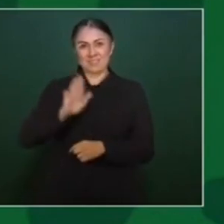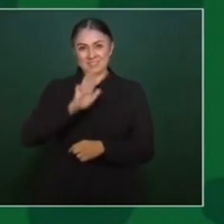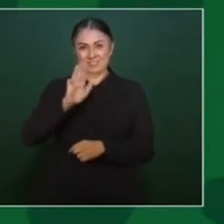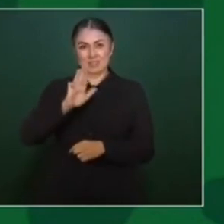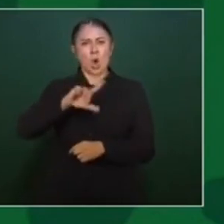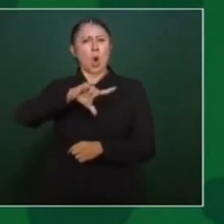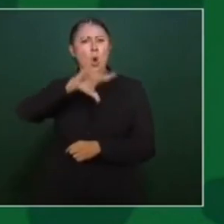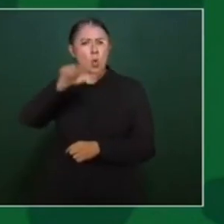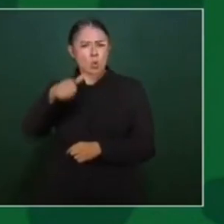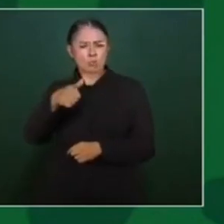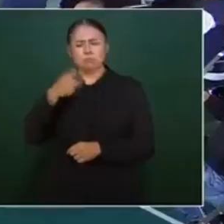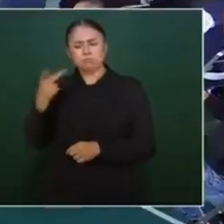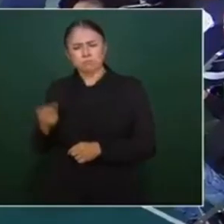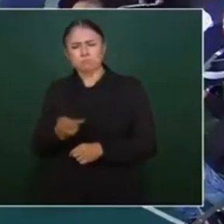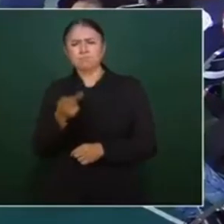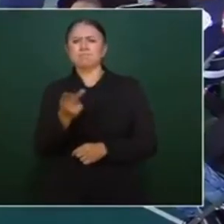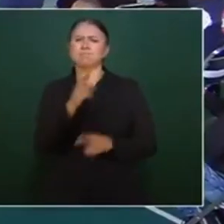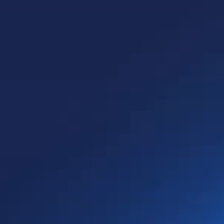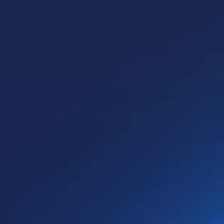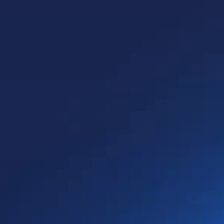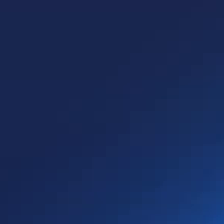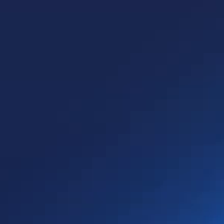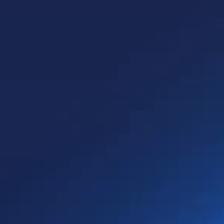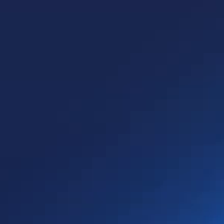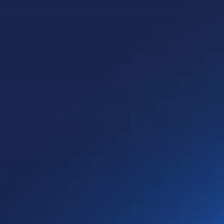preguntas y respuestas.